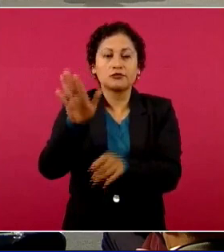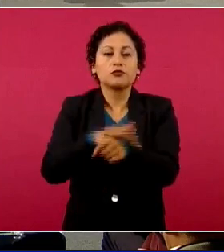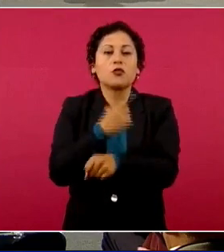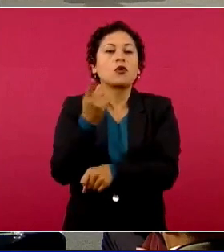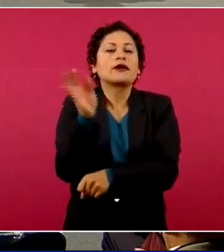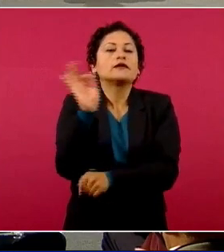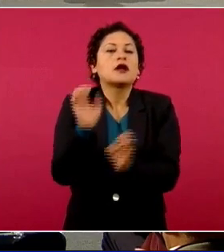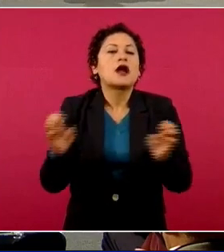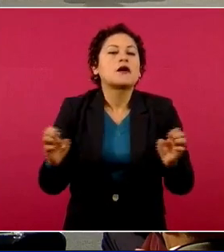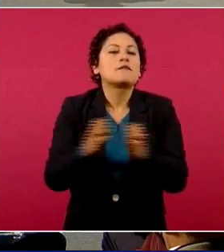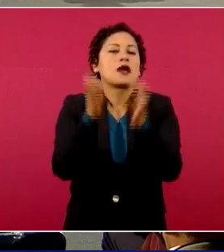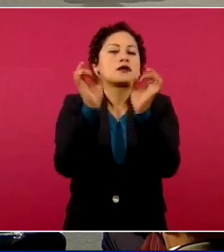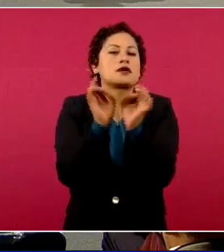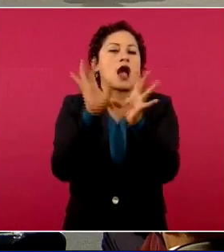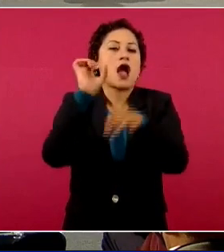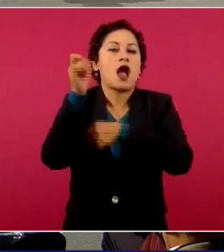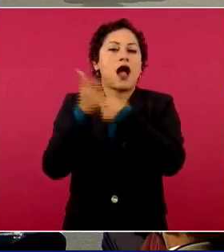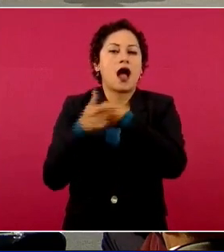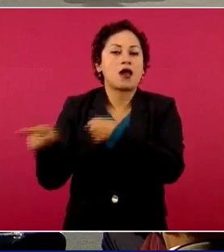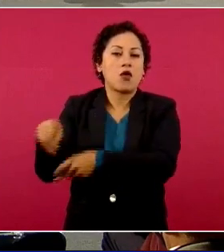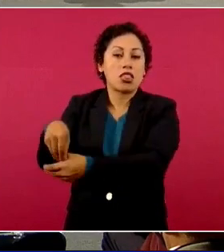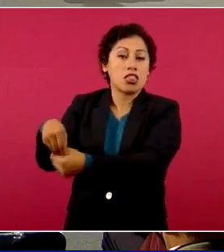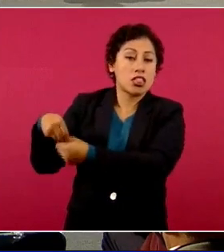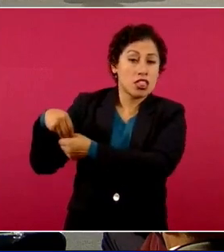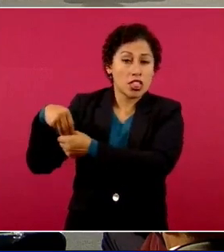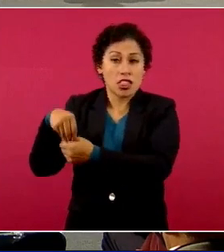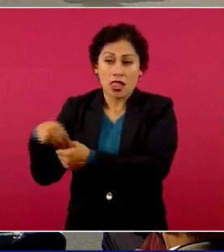seguro. Bueno,